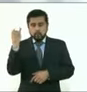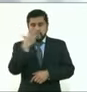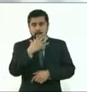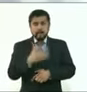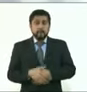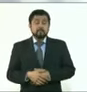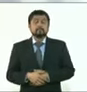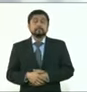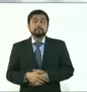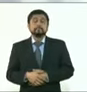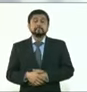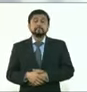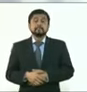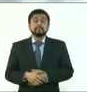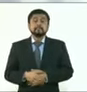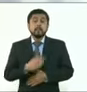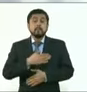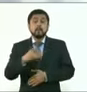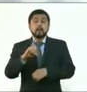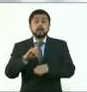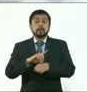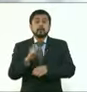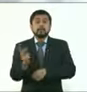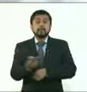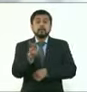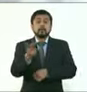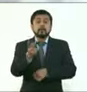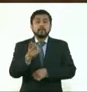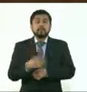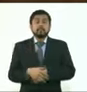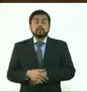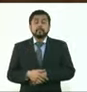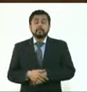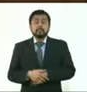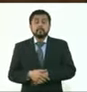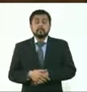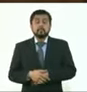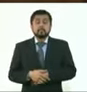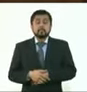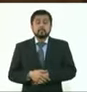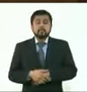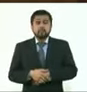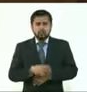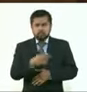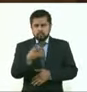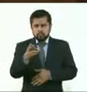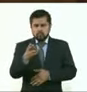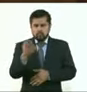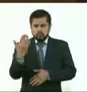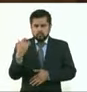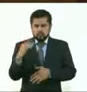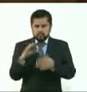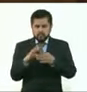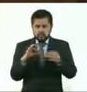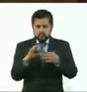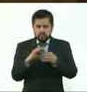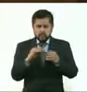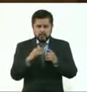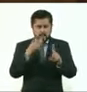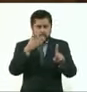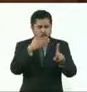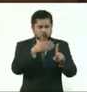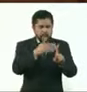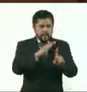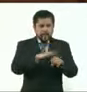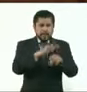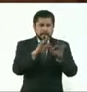Muy buenos días. Preguntarle, doctora, usted ha señalado que la estrategia central contra Omicron es la vacunación de